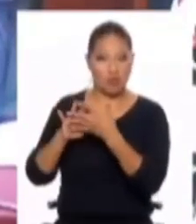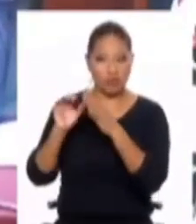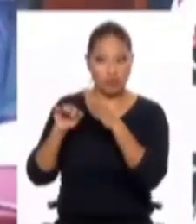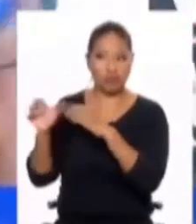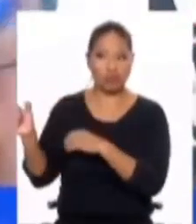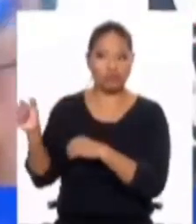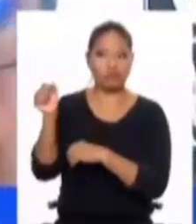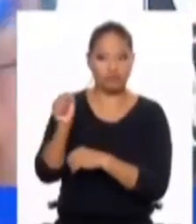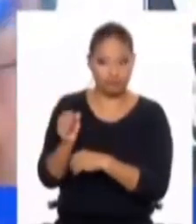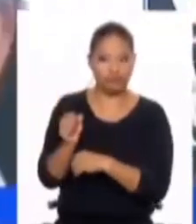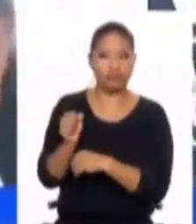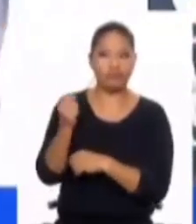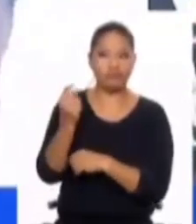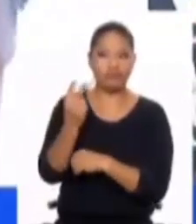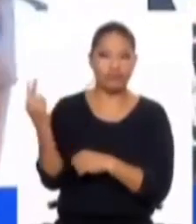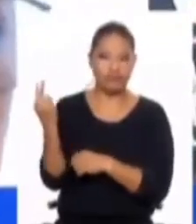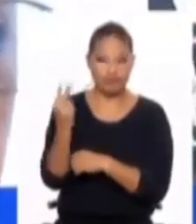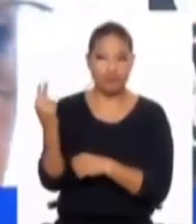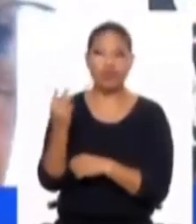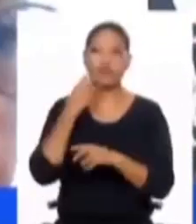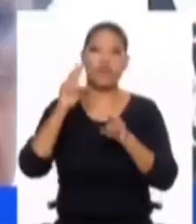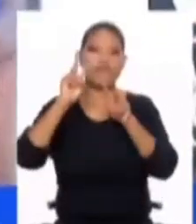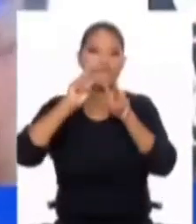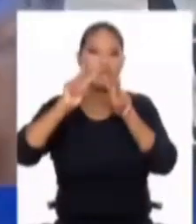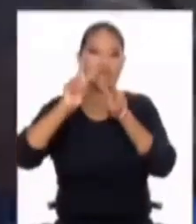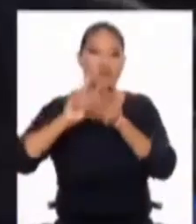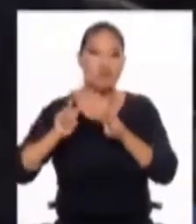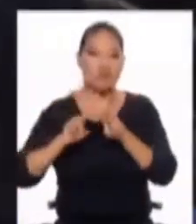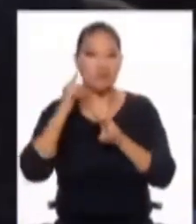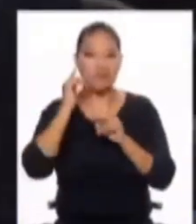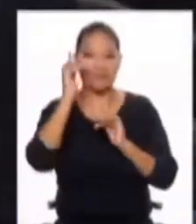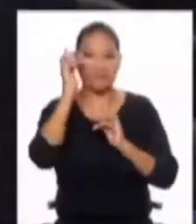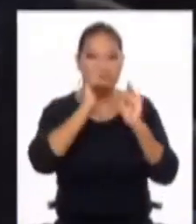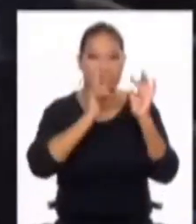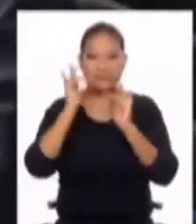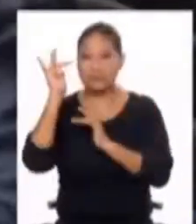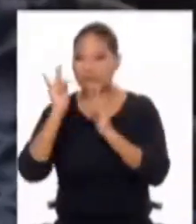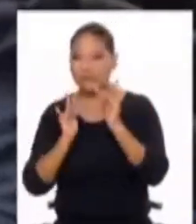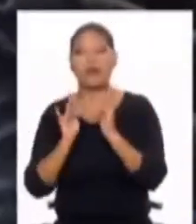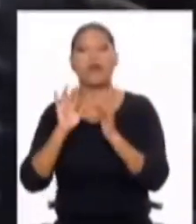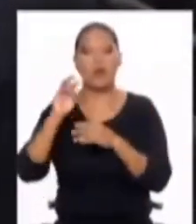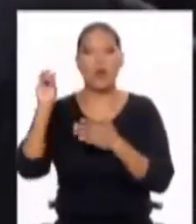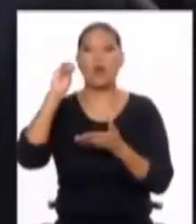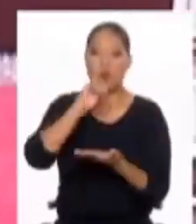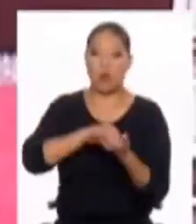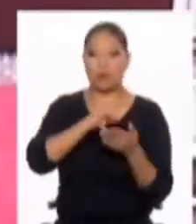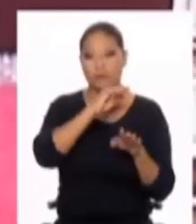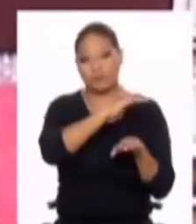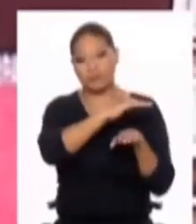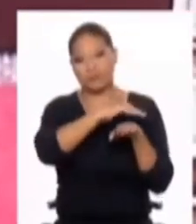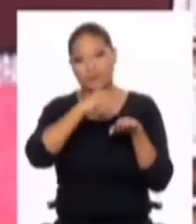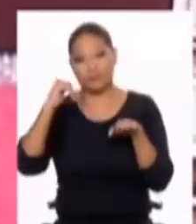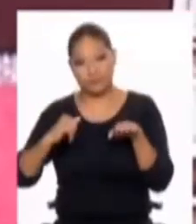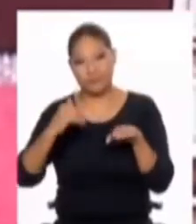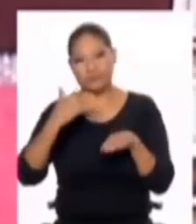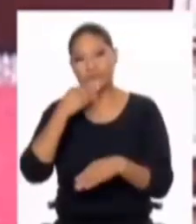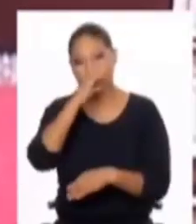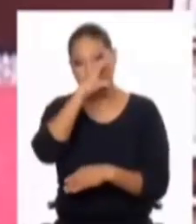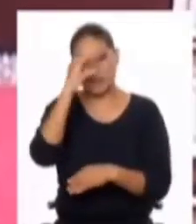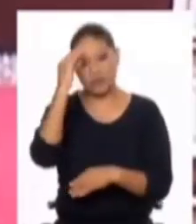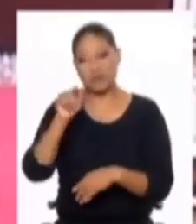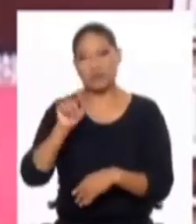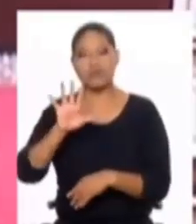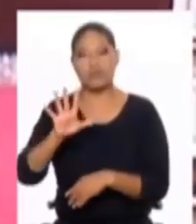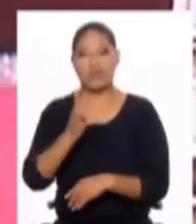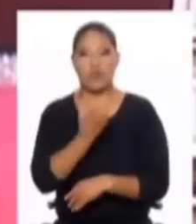Ancomuno ambos se conectaron virtualmente pero por fallas en la comunicación volverán a ser citados bueno amigos, tú qué opinas de